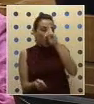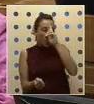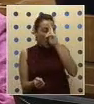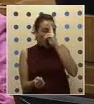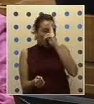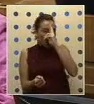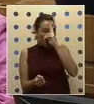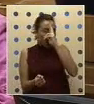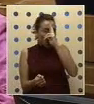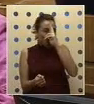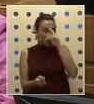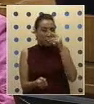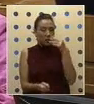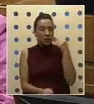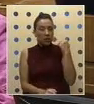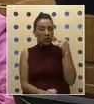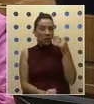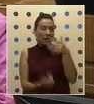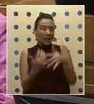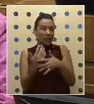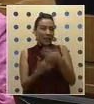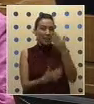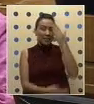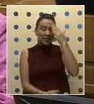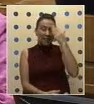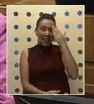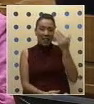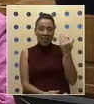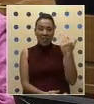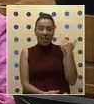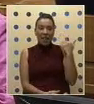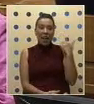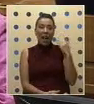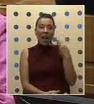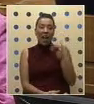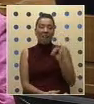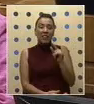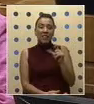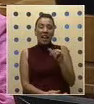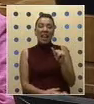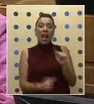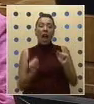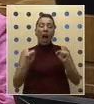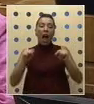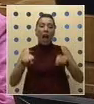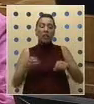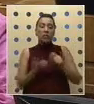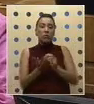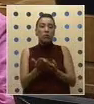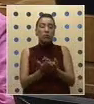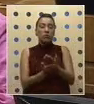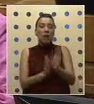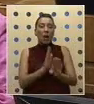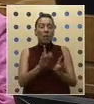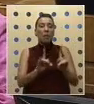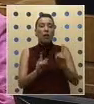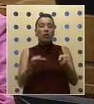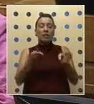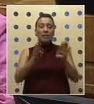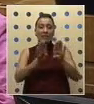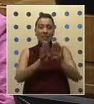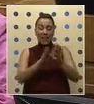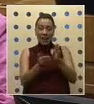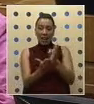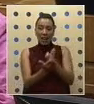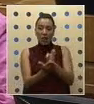Extrañamente, hace 15 días atrás, la Fiscalía aceptó un recurso de amparo para que no se cierre este